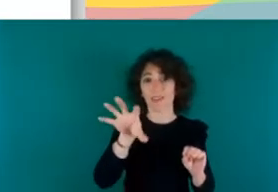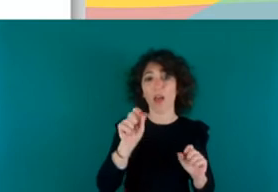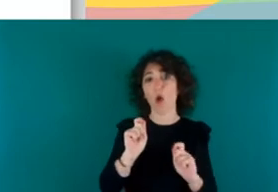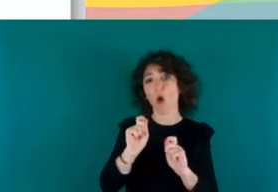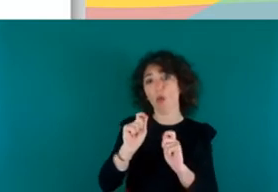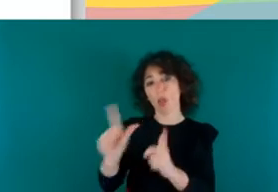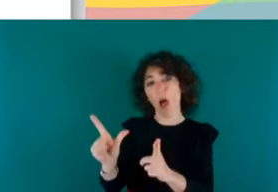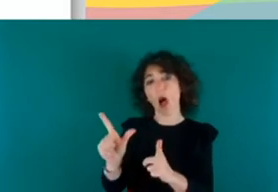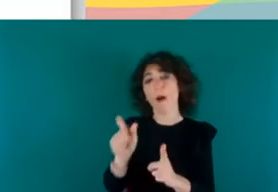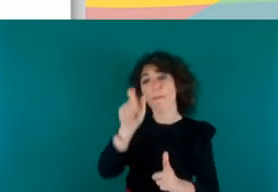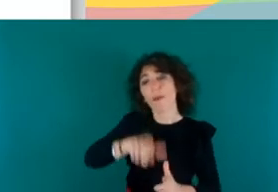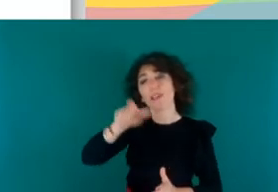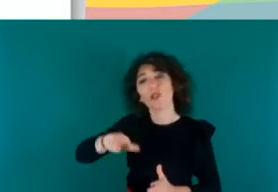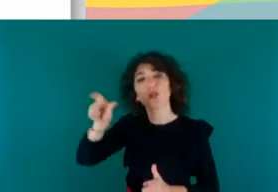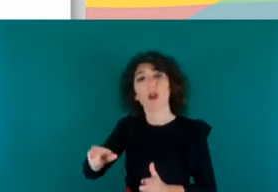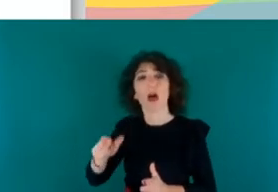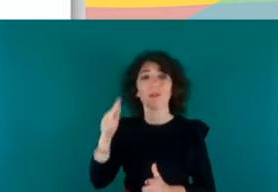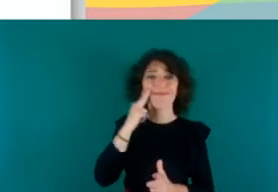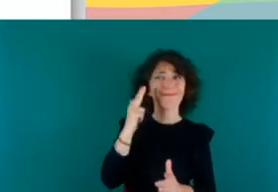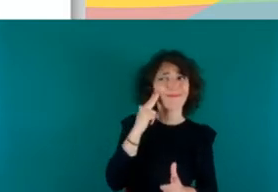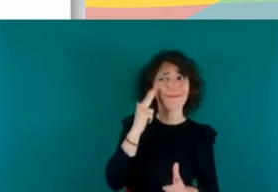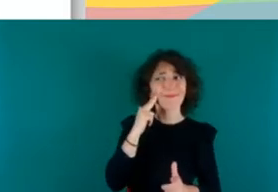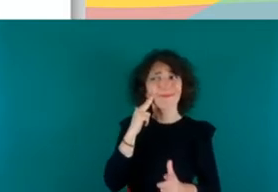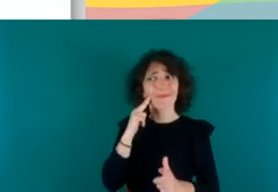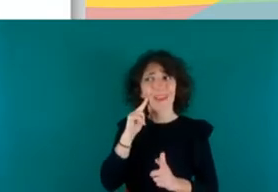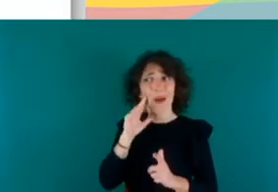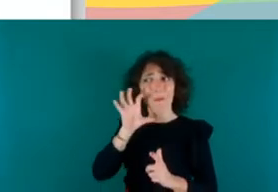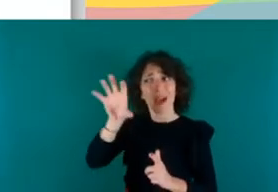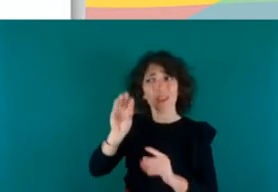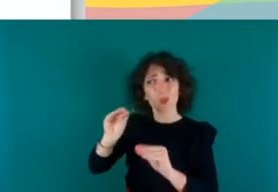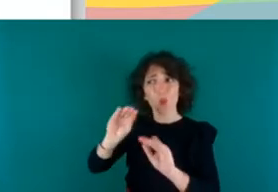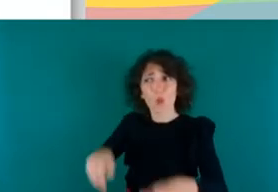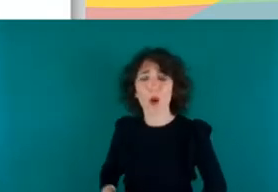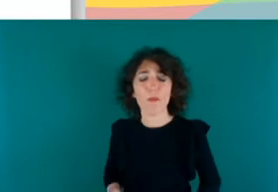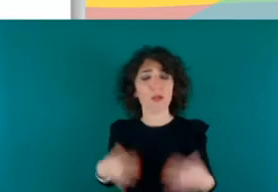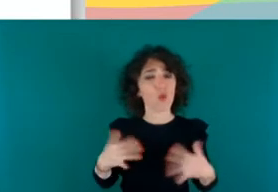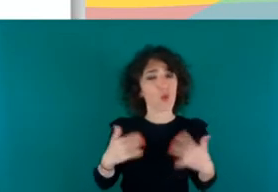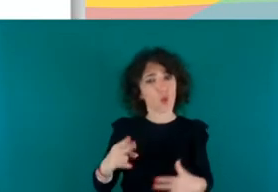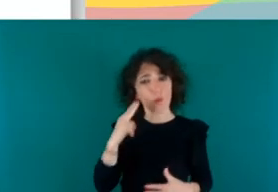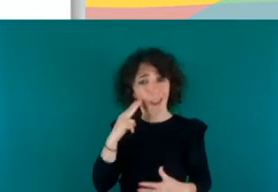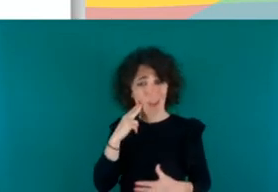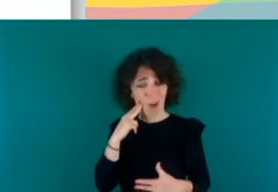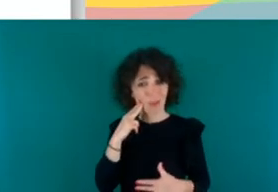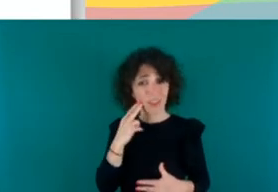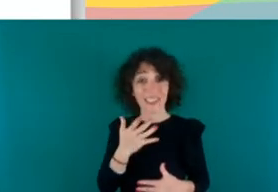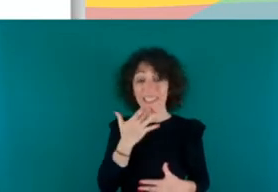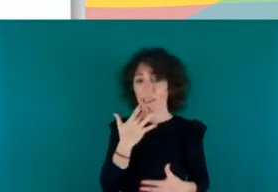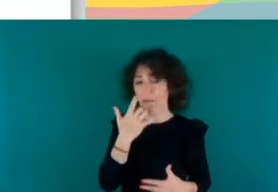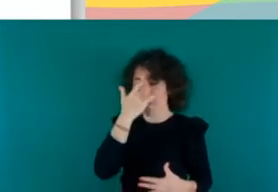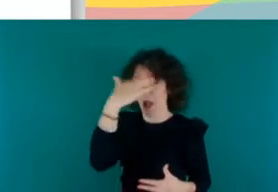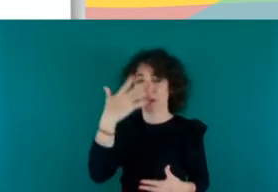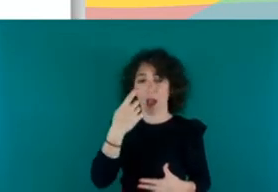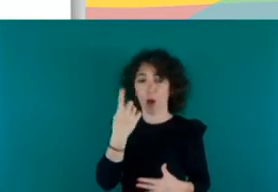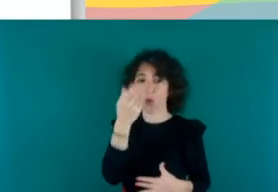personas que tienen un temor fundado de regresar a su país. Es decir, si llega una persona en una